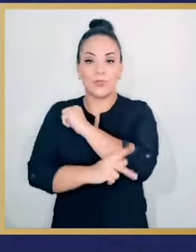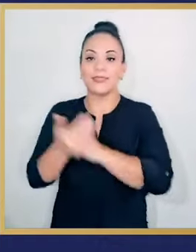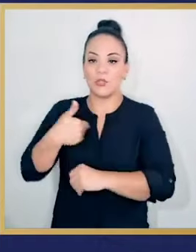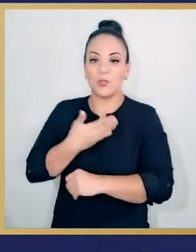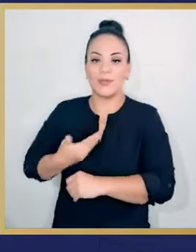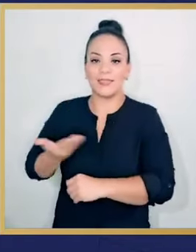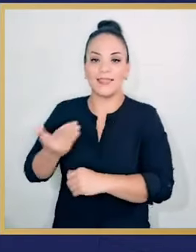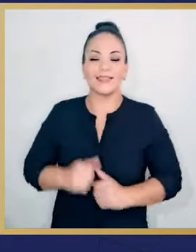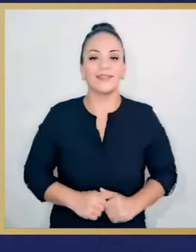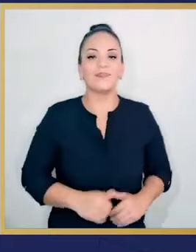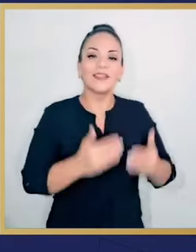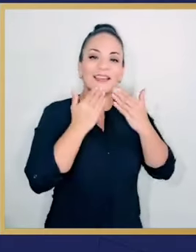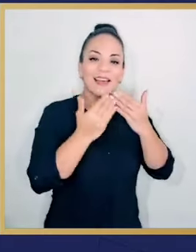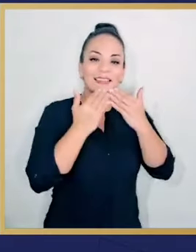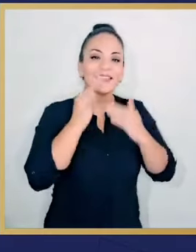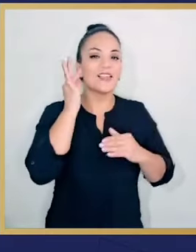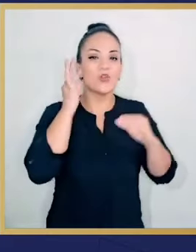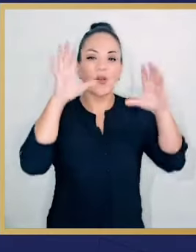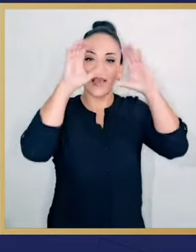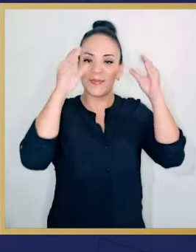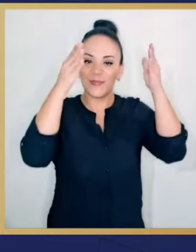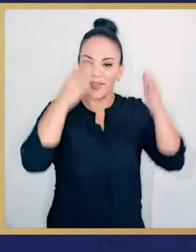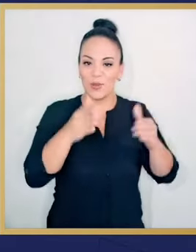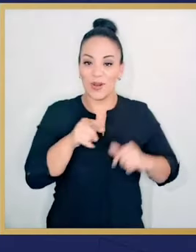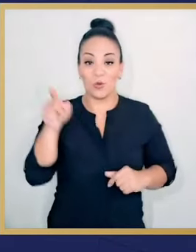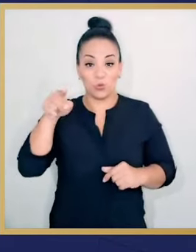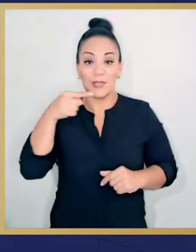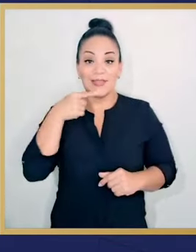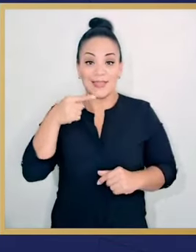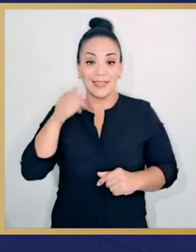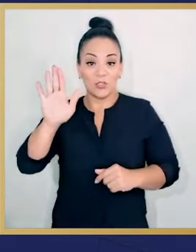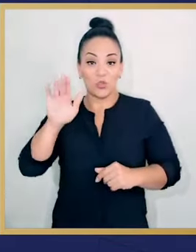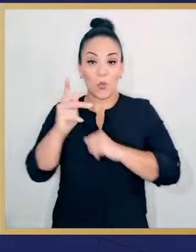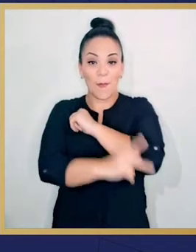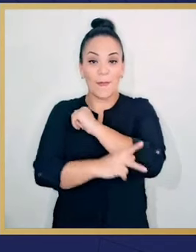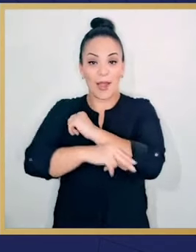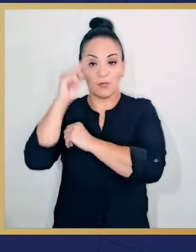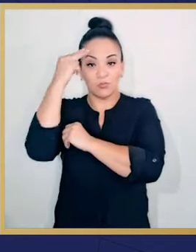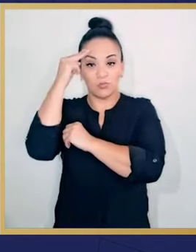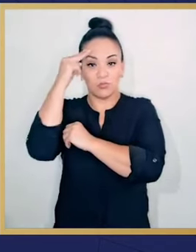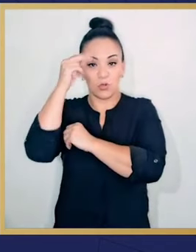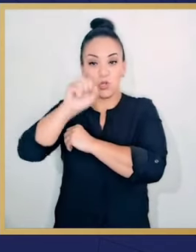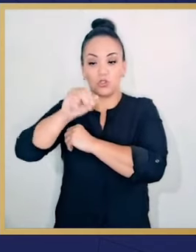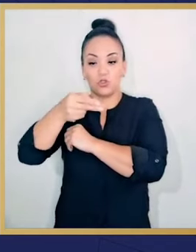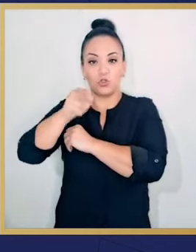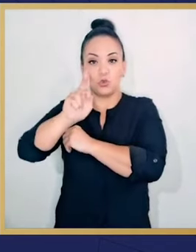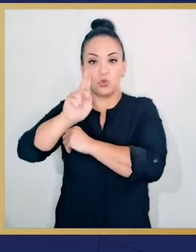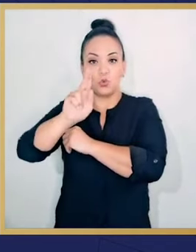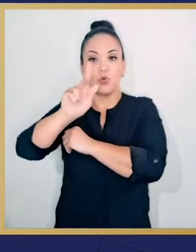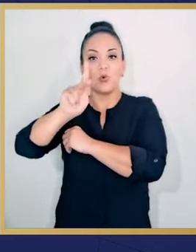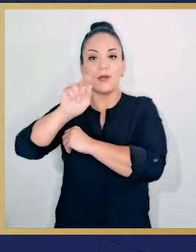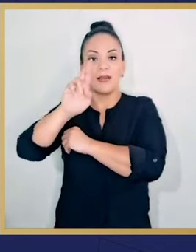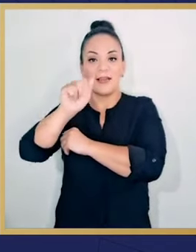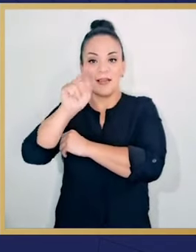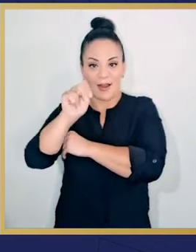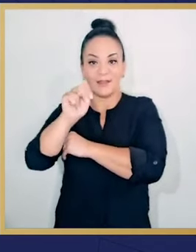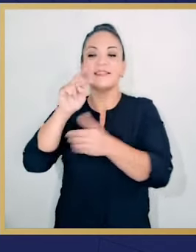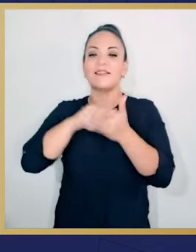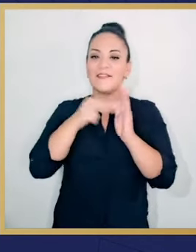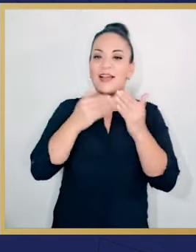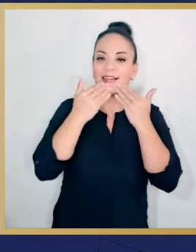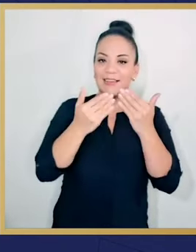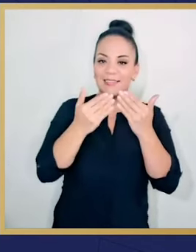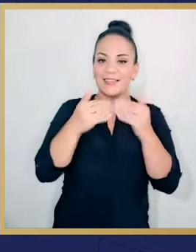señor presidente. Muchas gracias, señora embajadora. Como dicen allá en árabe en su tierra, shu kran,